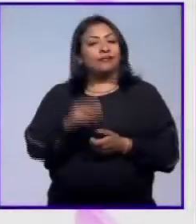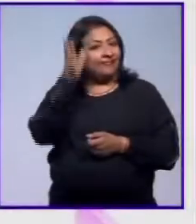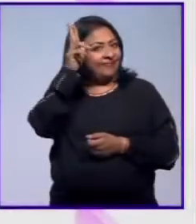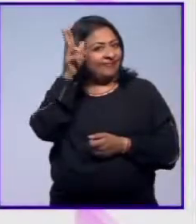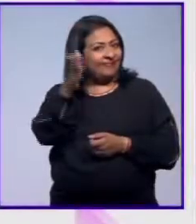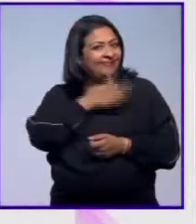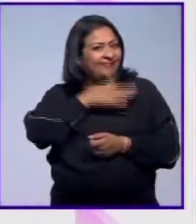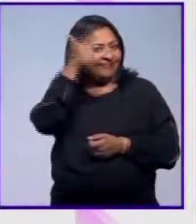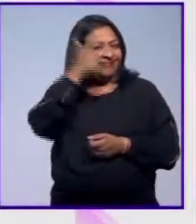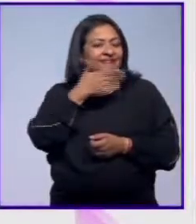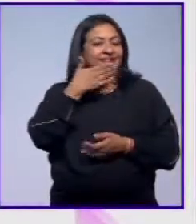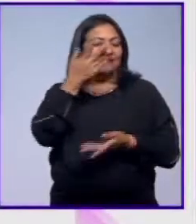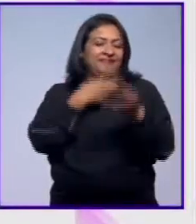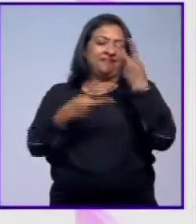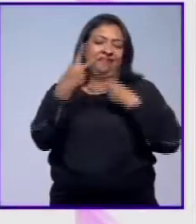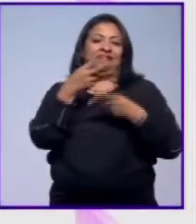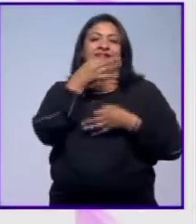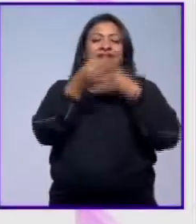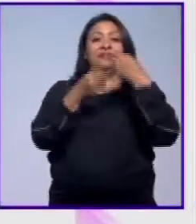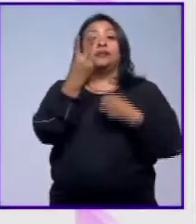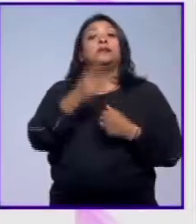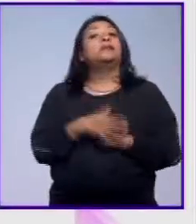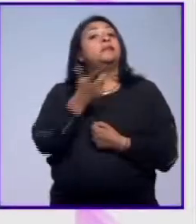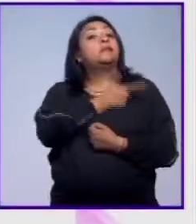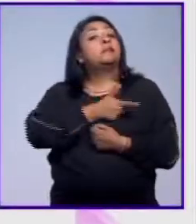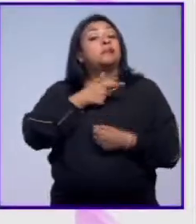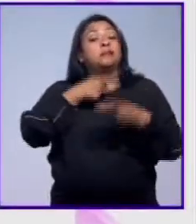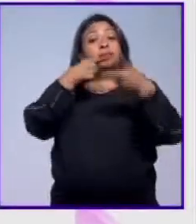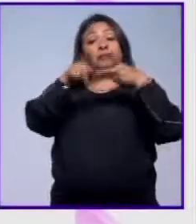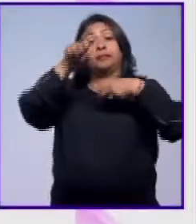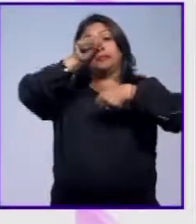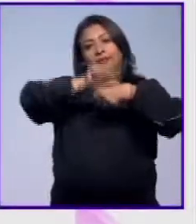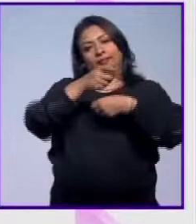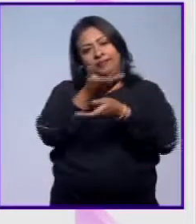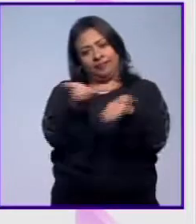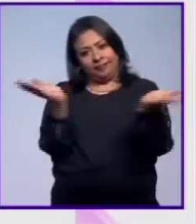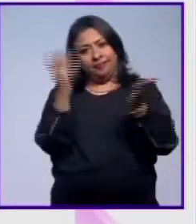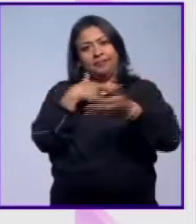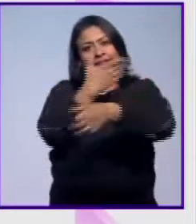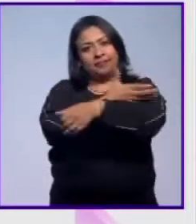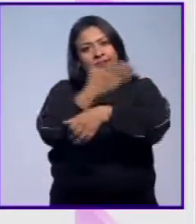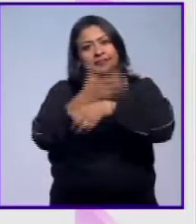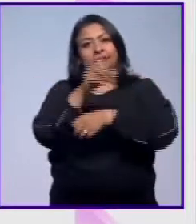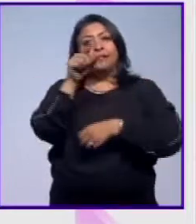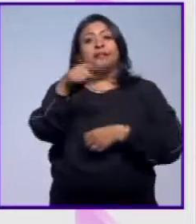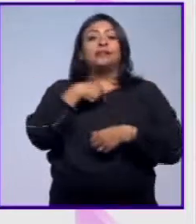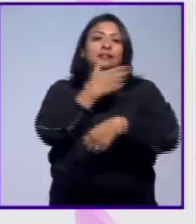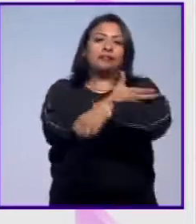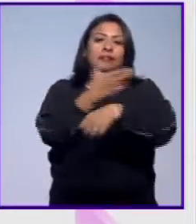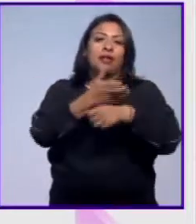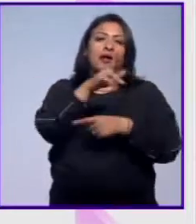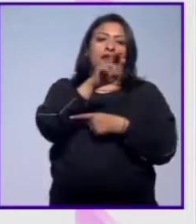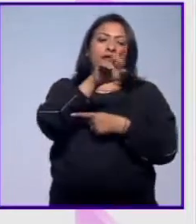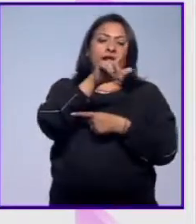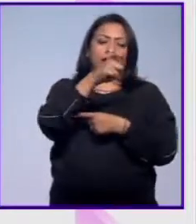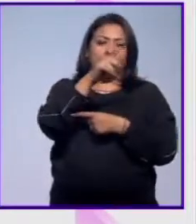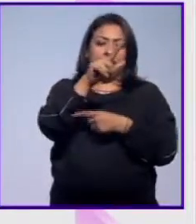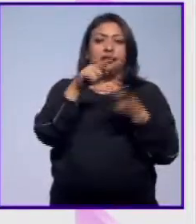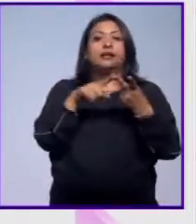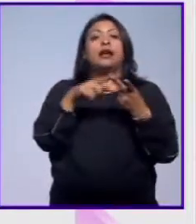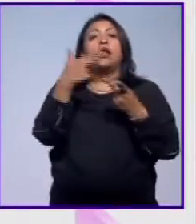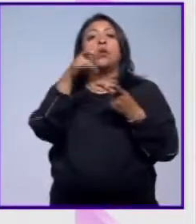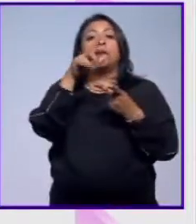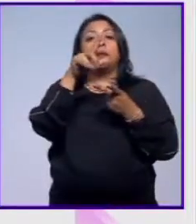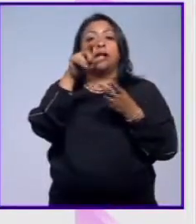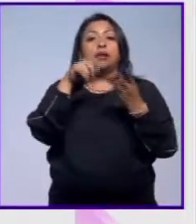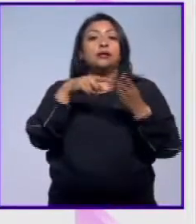Hola, ¿qué tal? Muy buenas noches, bienvenidos a Noticias 22. Qué gusto iniciar la semana con ustedes y compañía también de mis compañeros Rafael García Villegas,